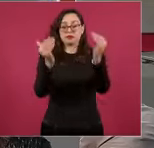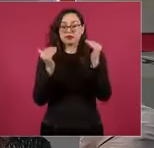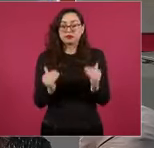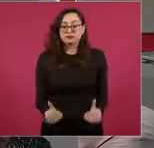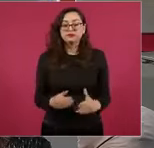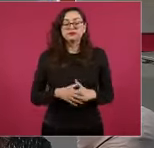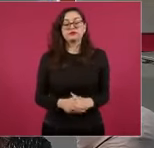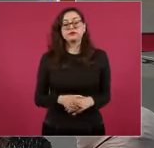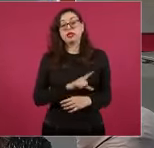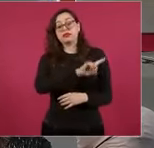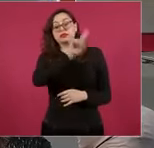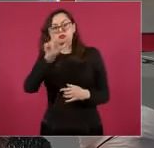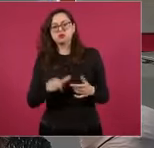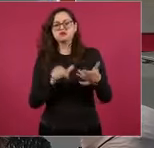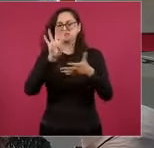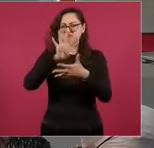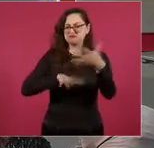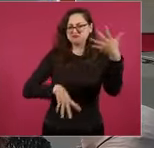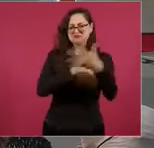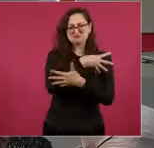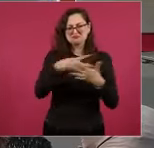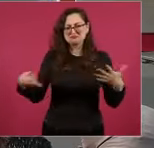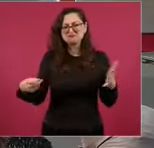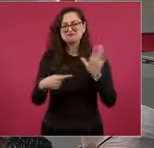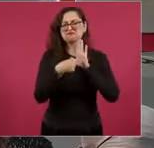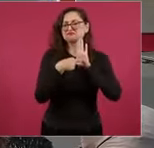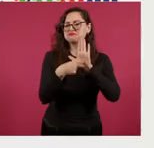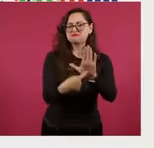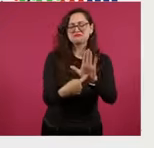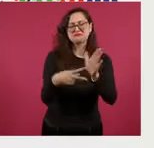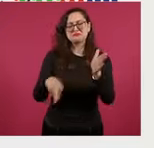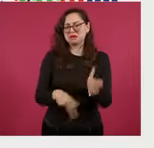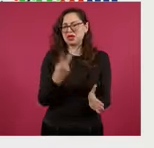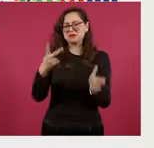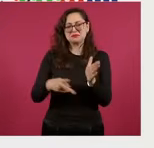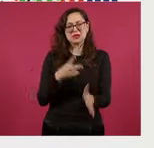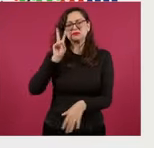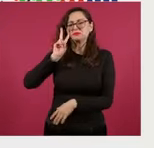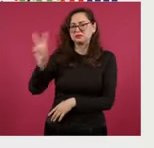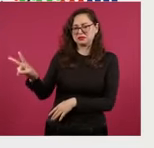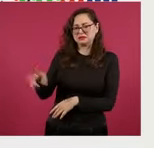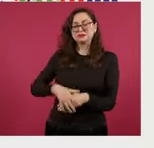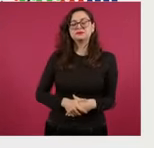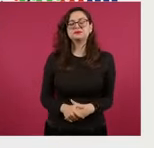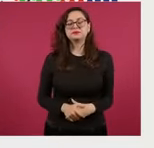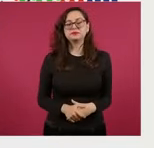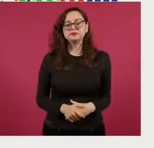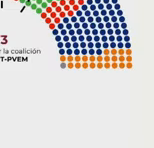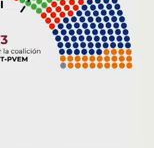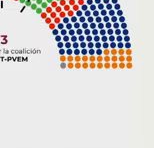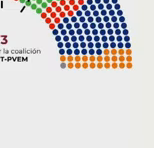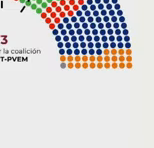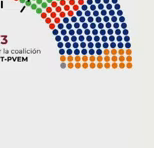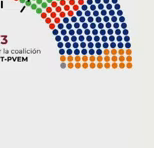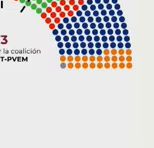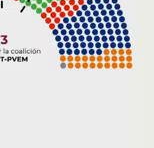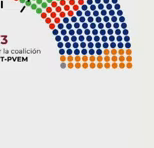llegamos a esta tabla que hemos mostrado en anteriores ocasiones. Aquí están